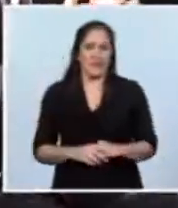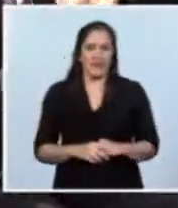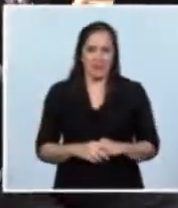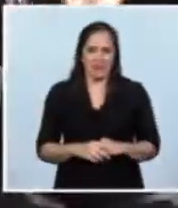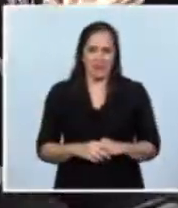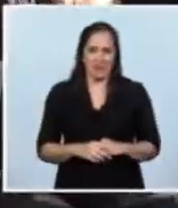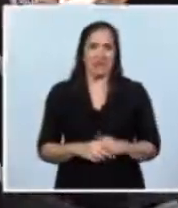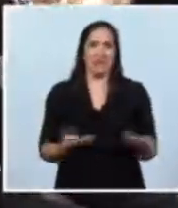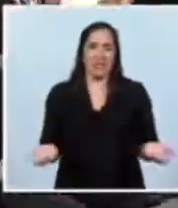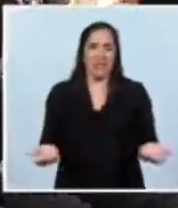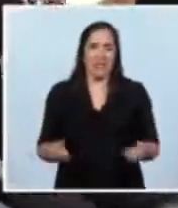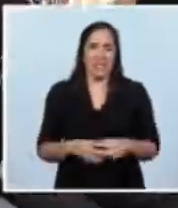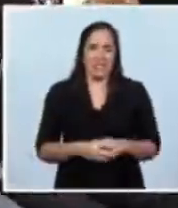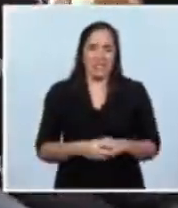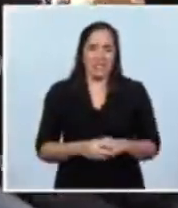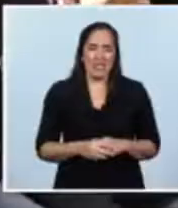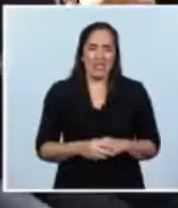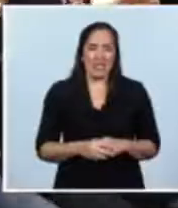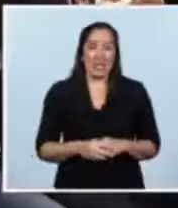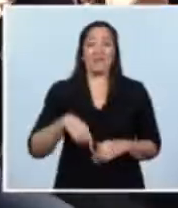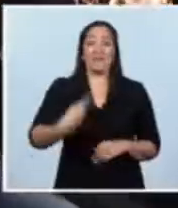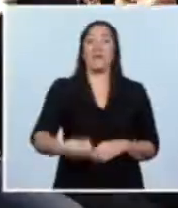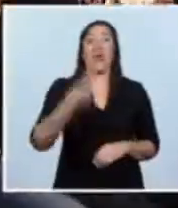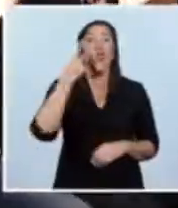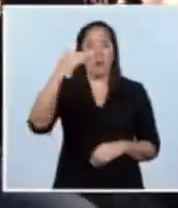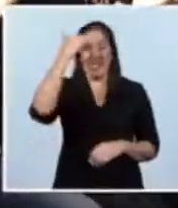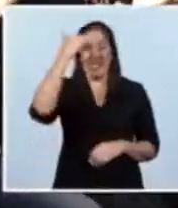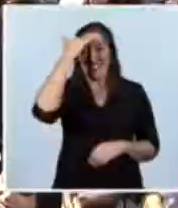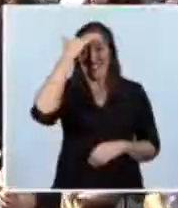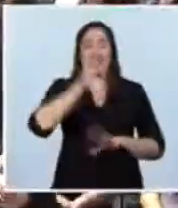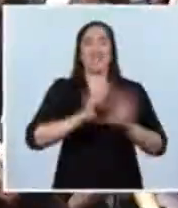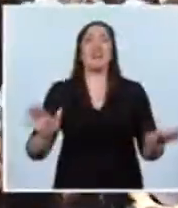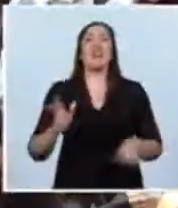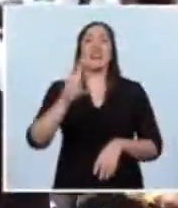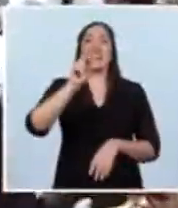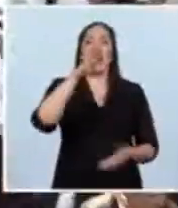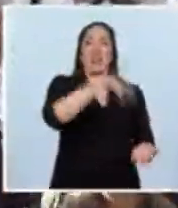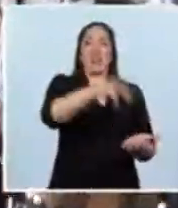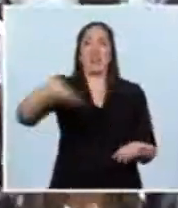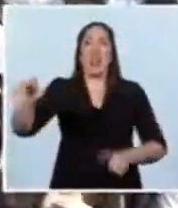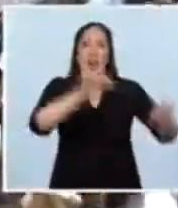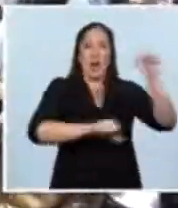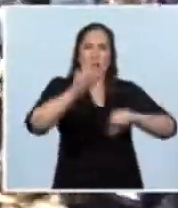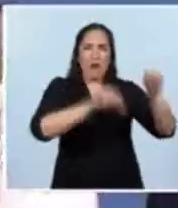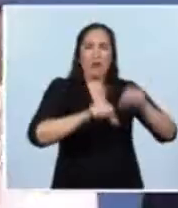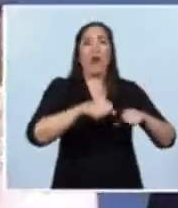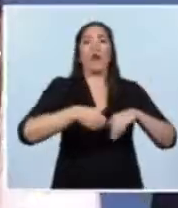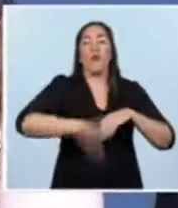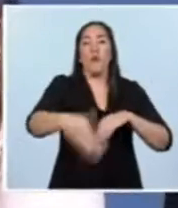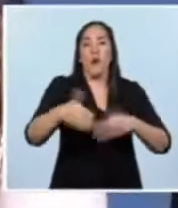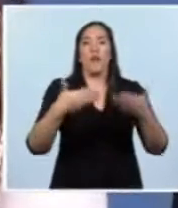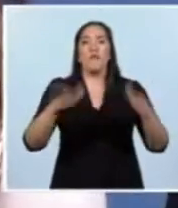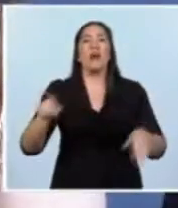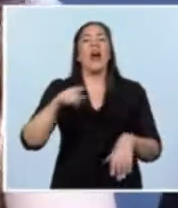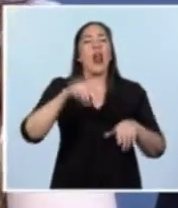Y vamos a terminar el año 2015 con 30 laboratorios para inaugurar, los próximos laboratorios